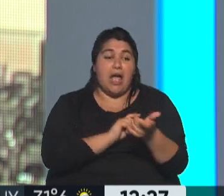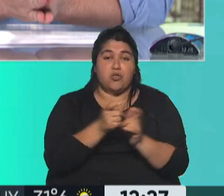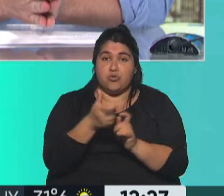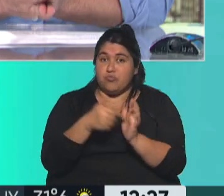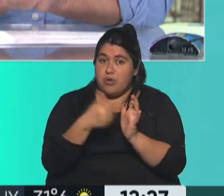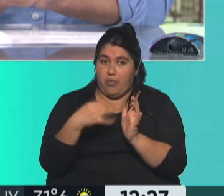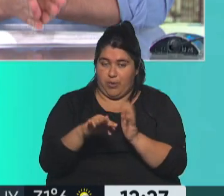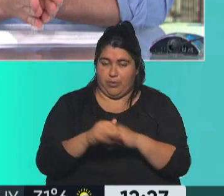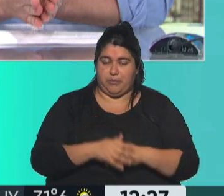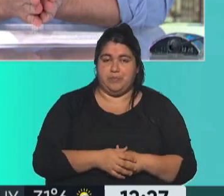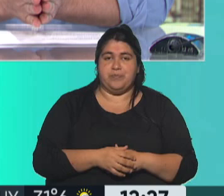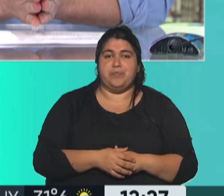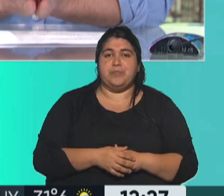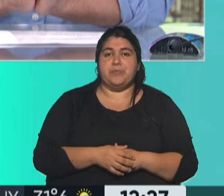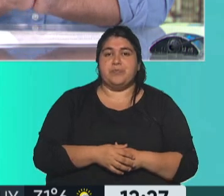15 años.